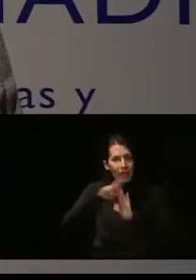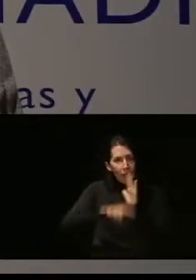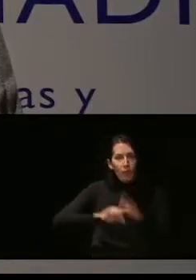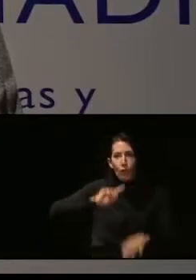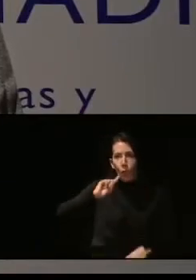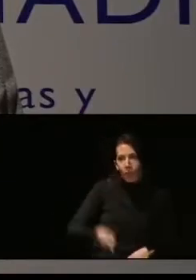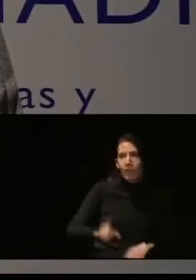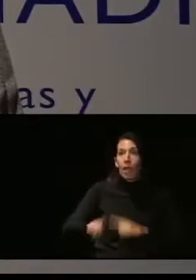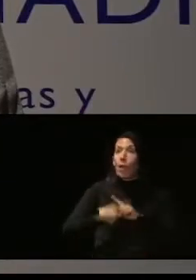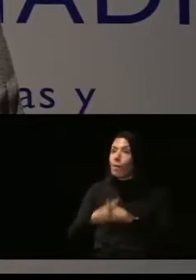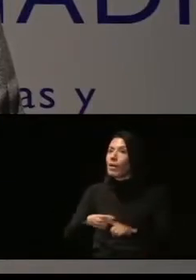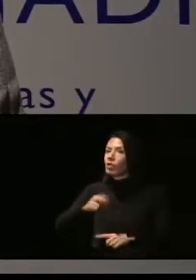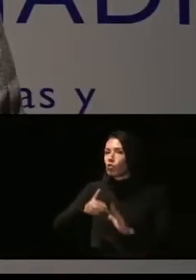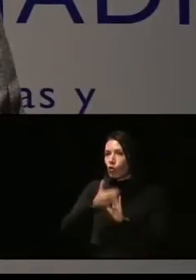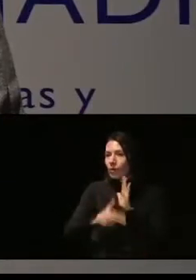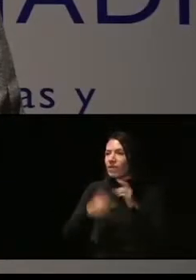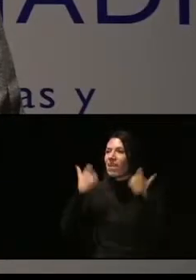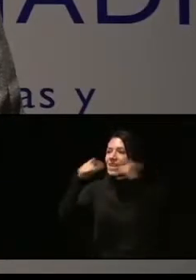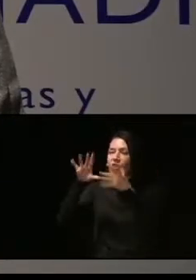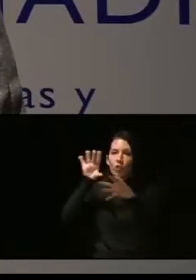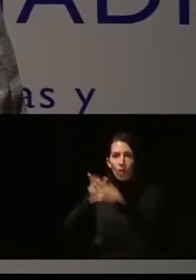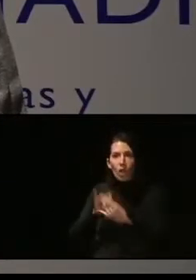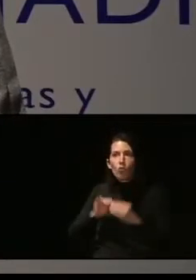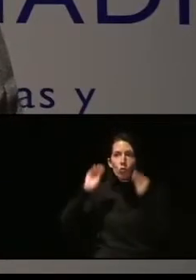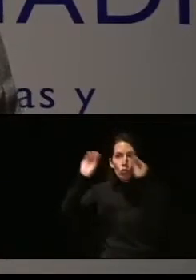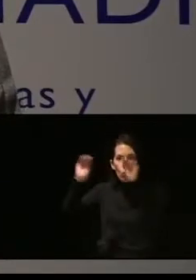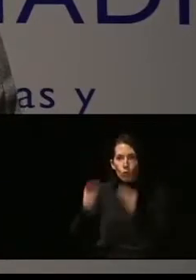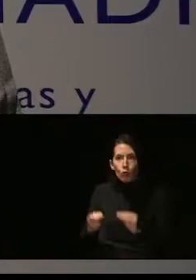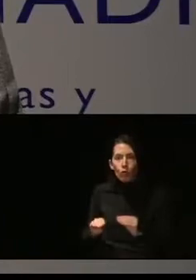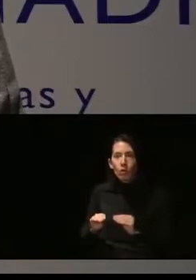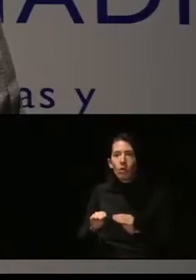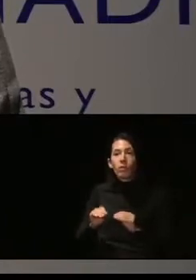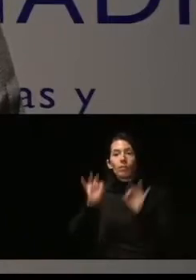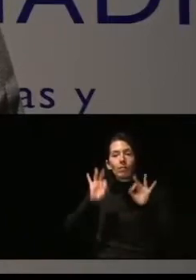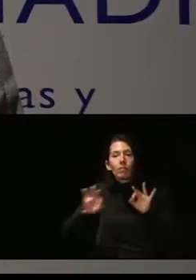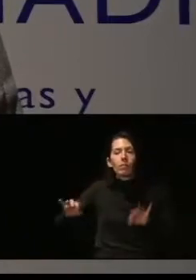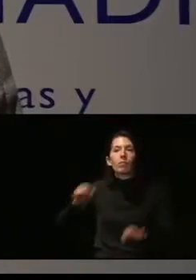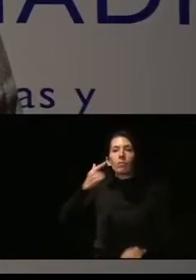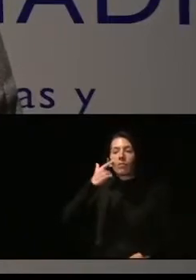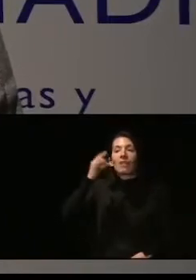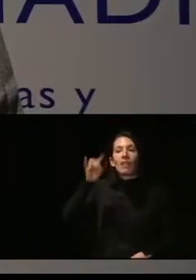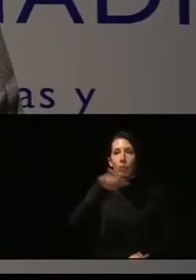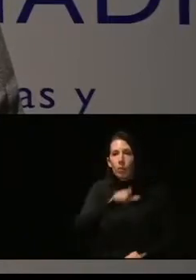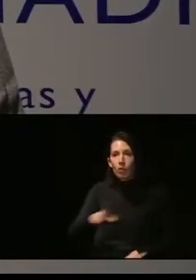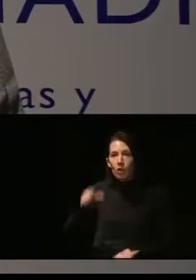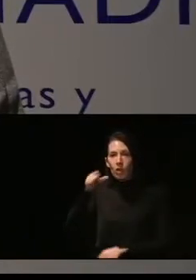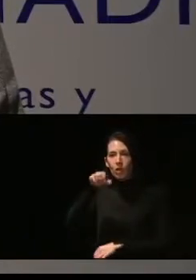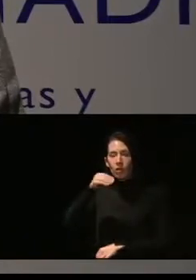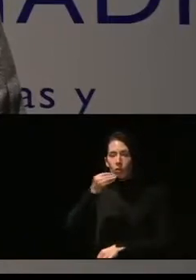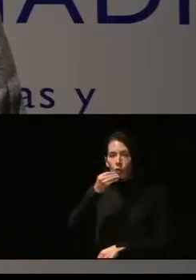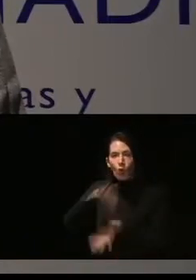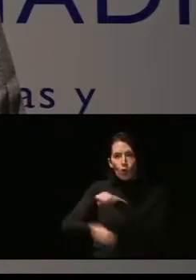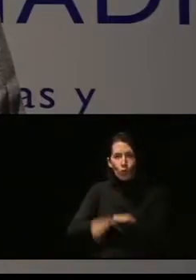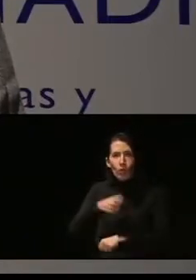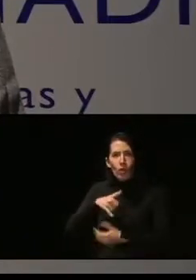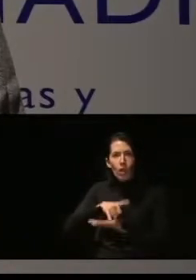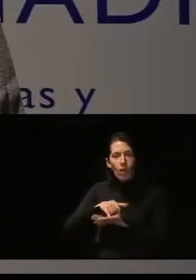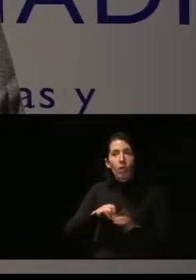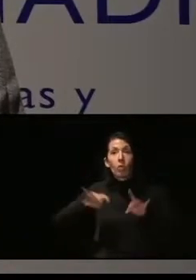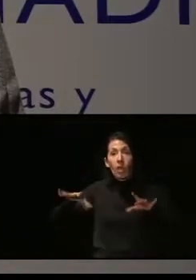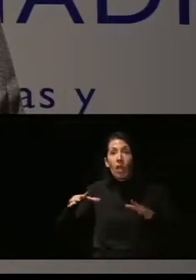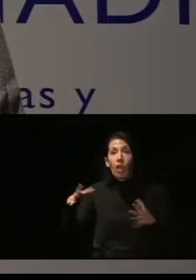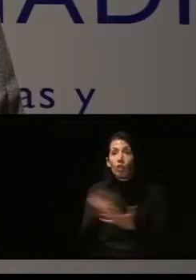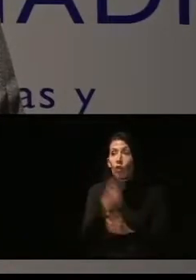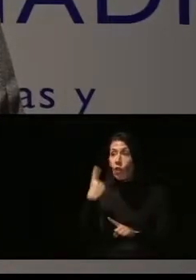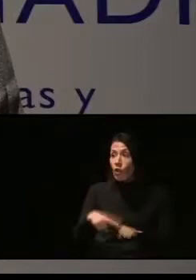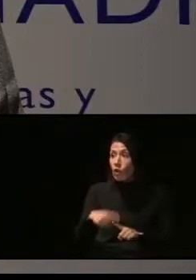normativa sectorial que en cada caso resulte de aplicación, que prestarán especial atención a las personas consumidoras vulnerables, todos los bienes